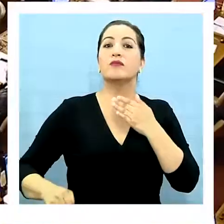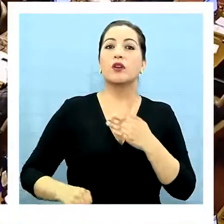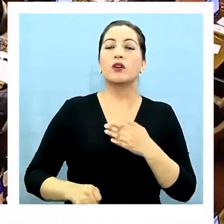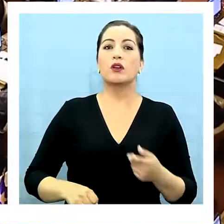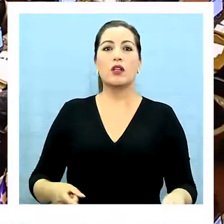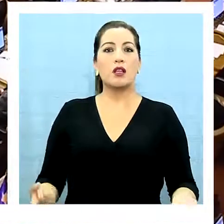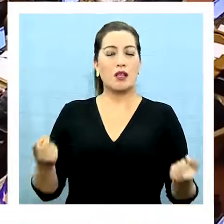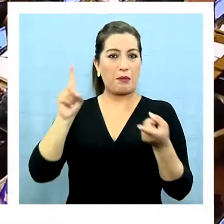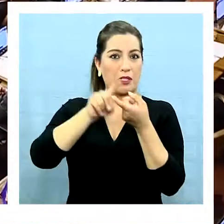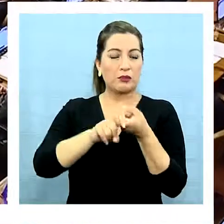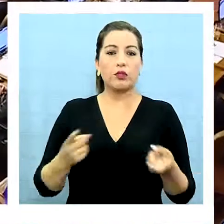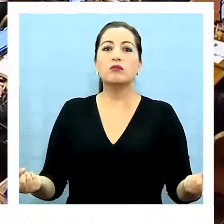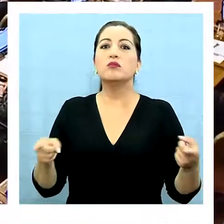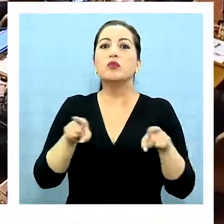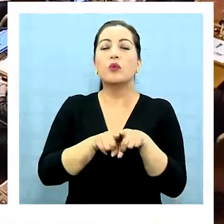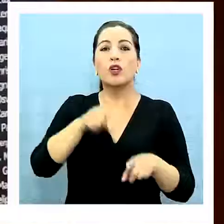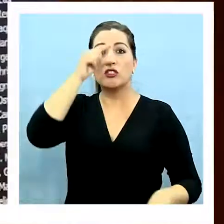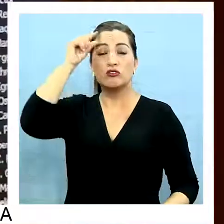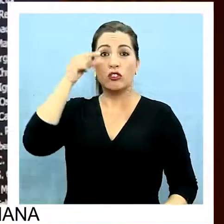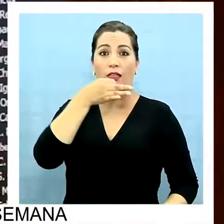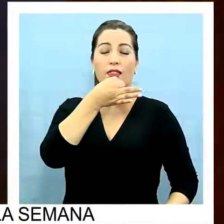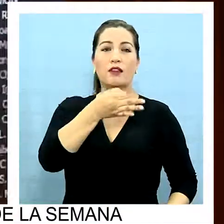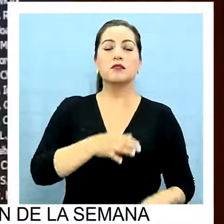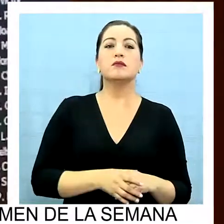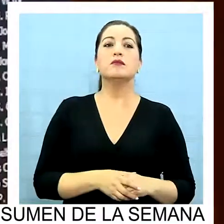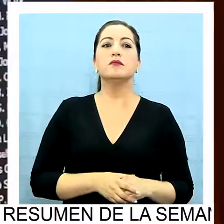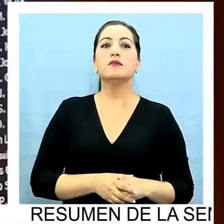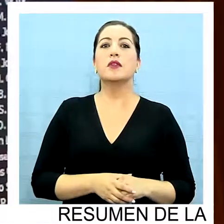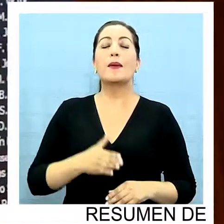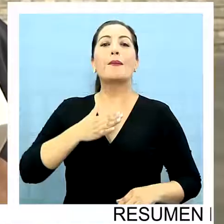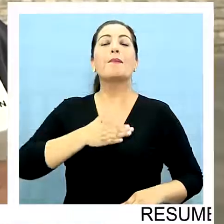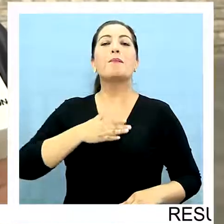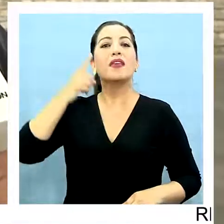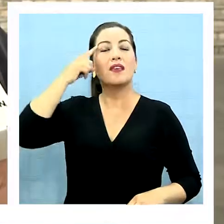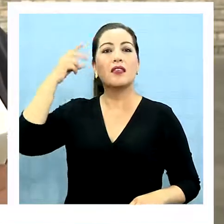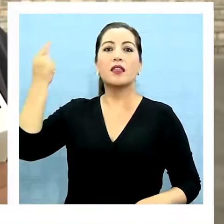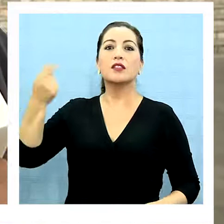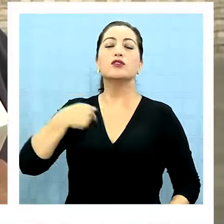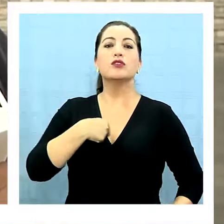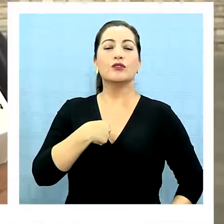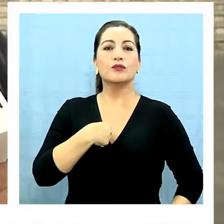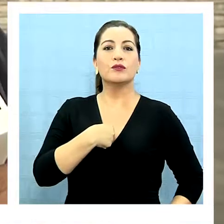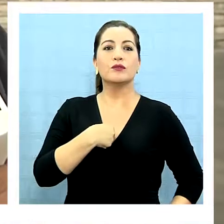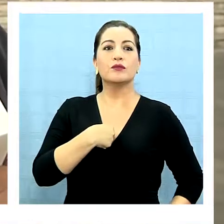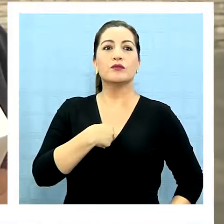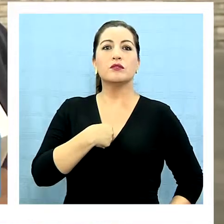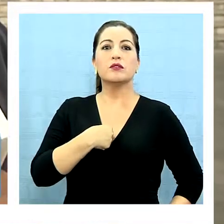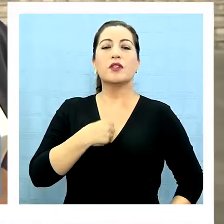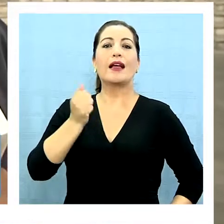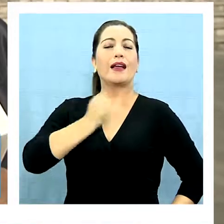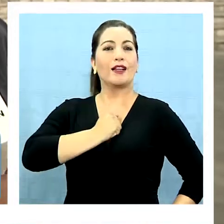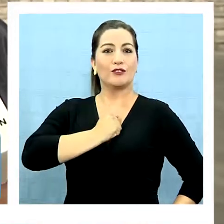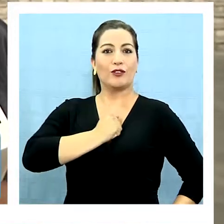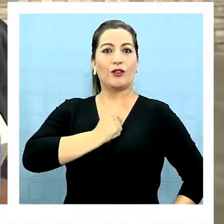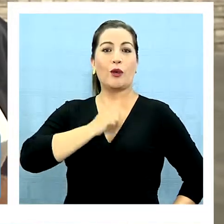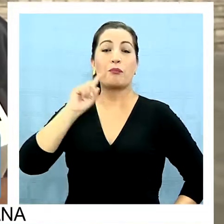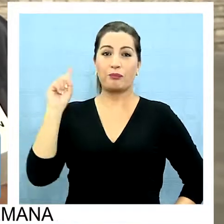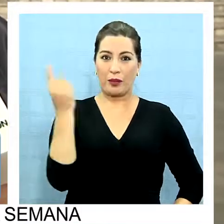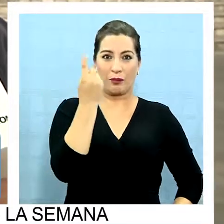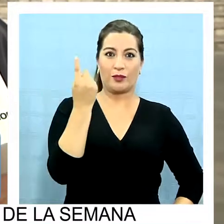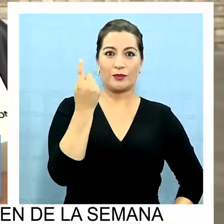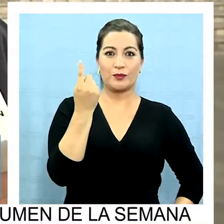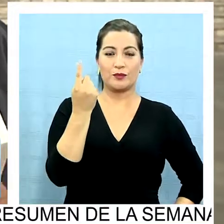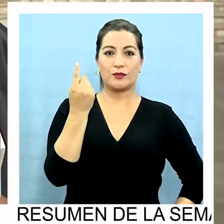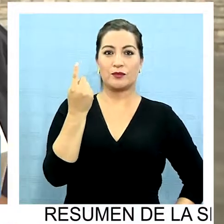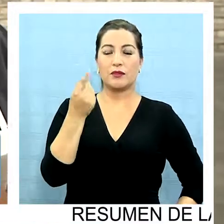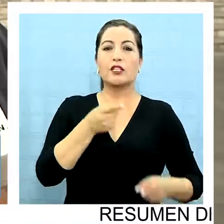del aborto o el matrimonio igualitario, Soria indicó... Bajo la filosofía, yo soy católico como